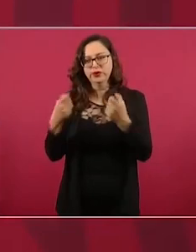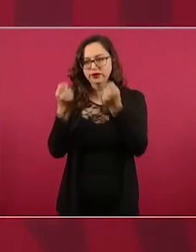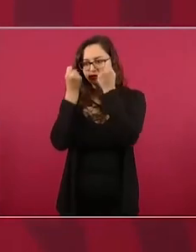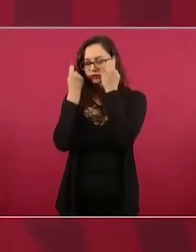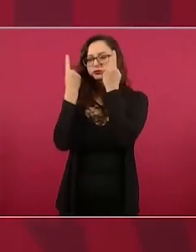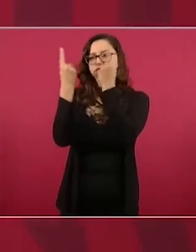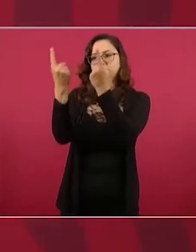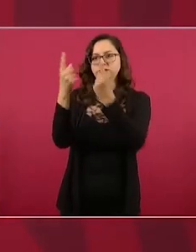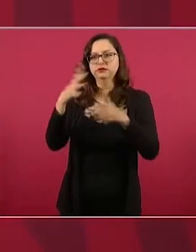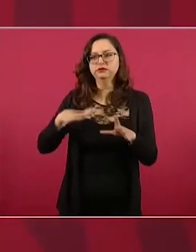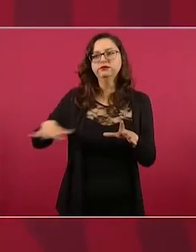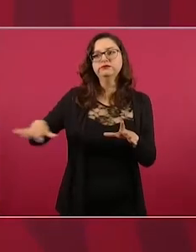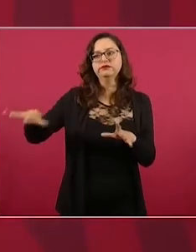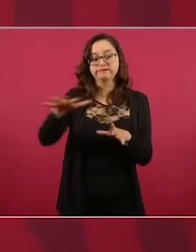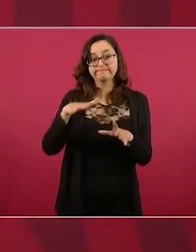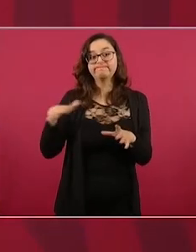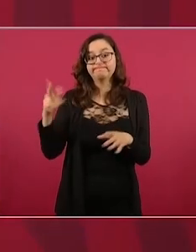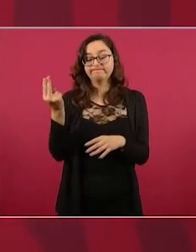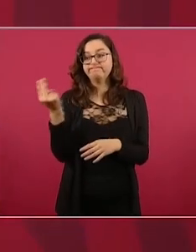región